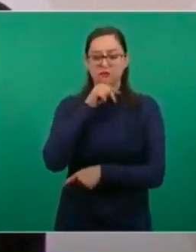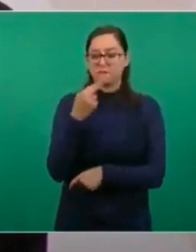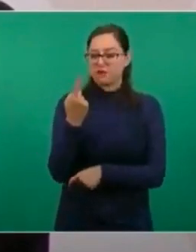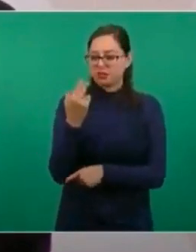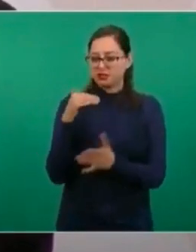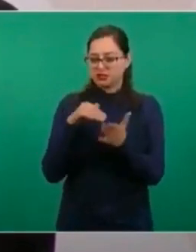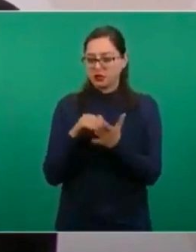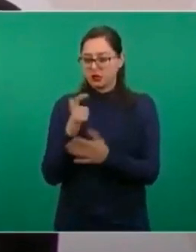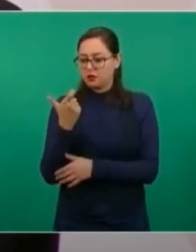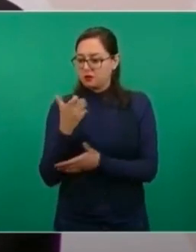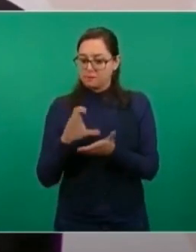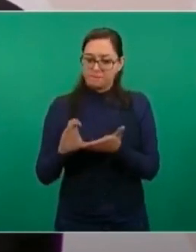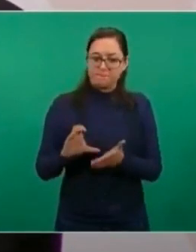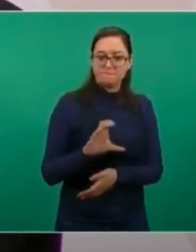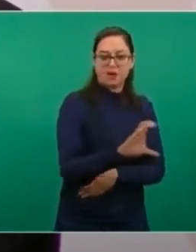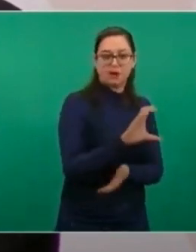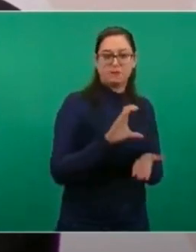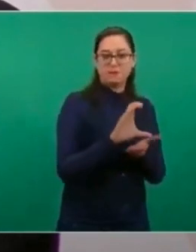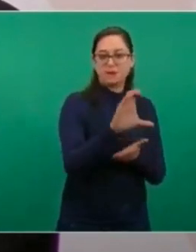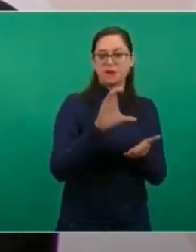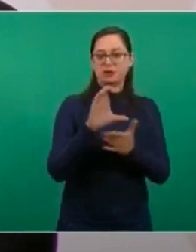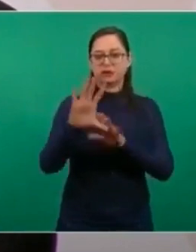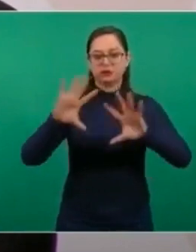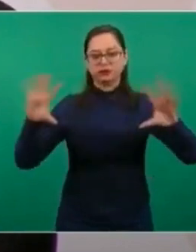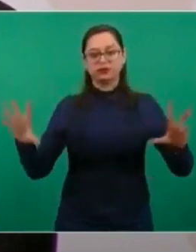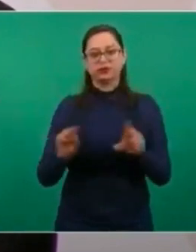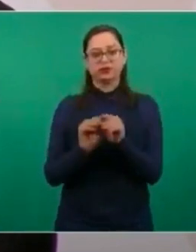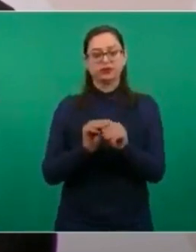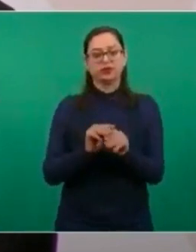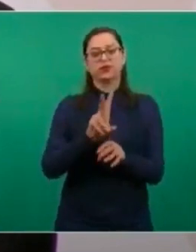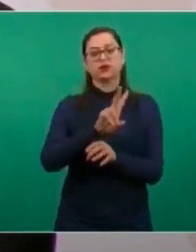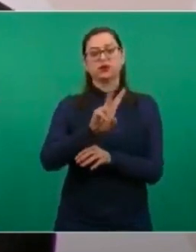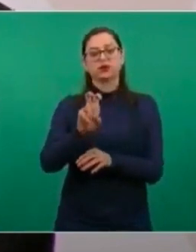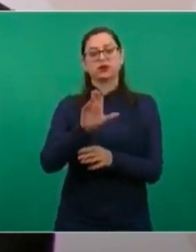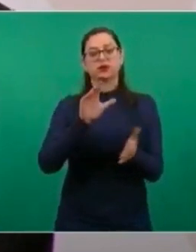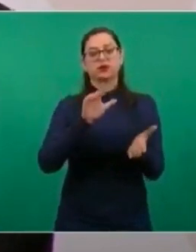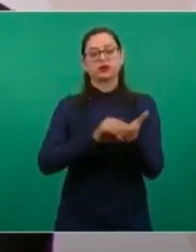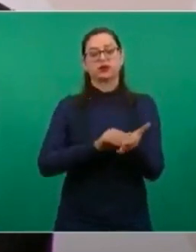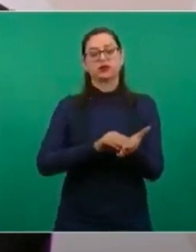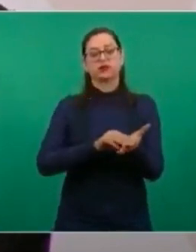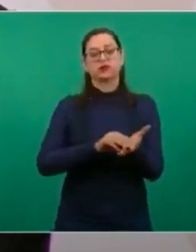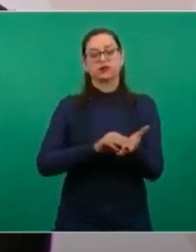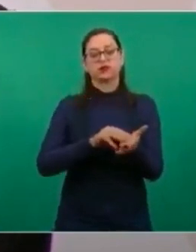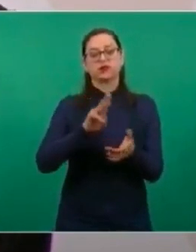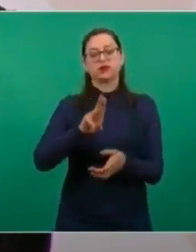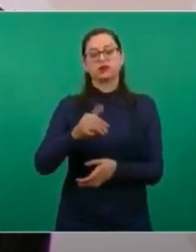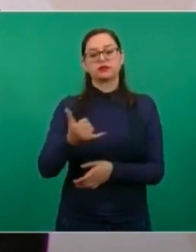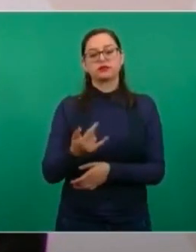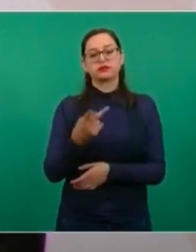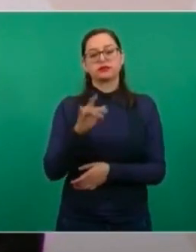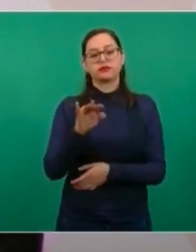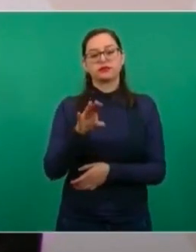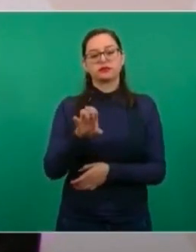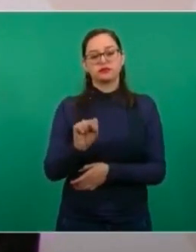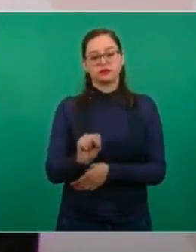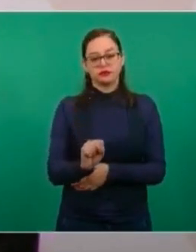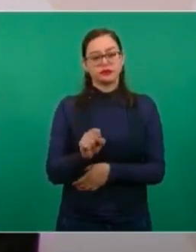a más de 200 mil pequeños empresarios, los momentos más